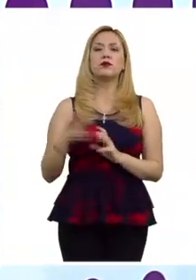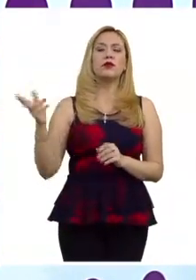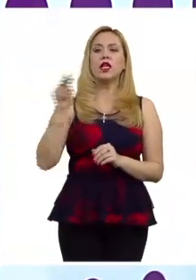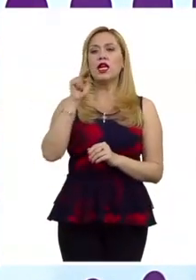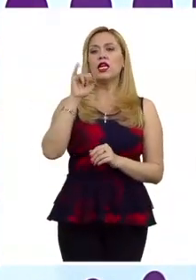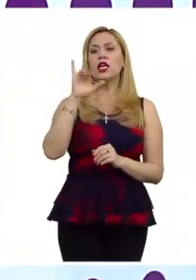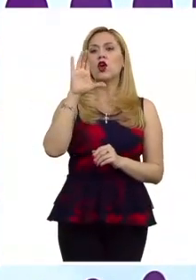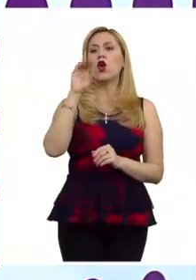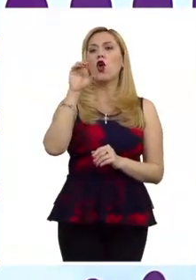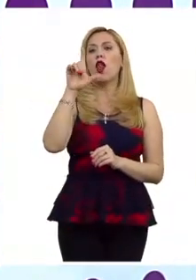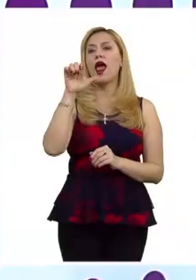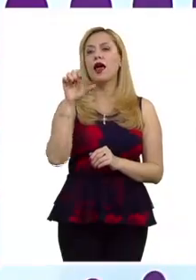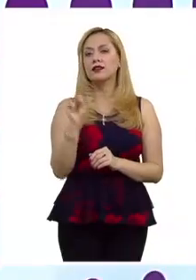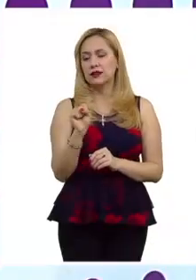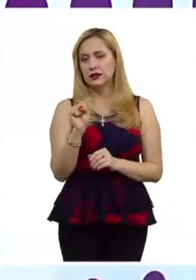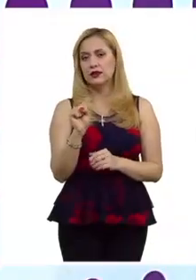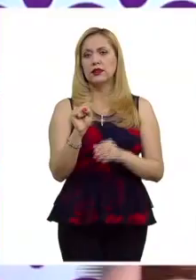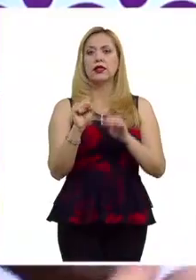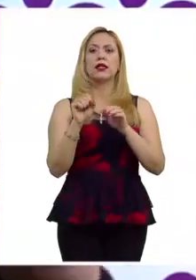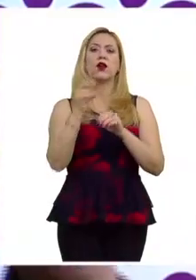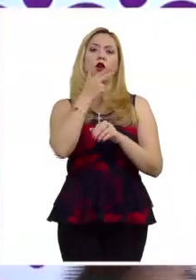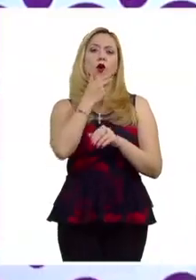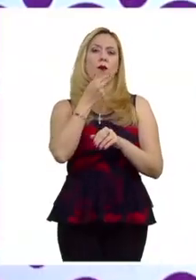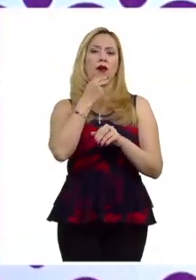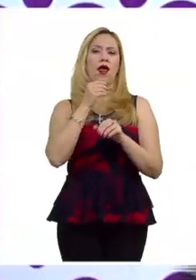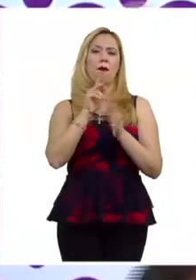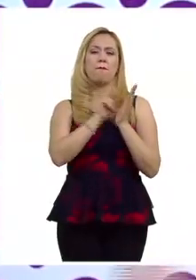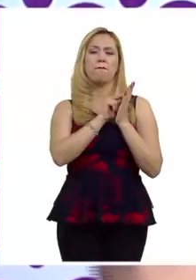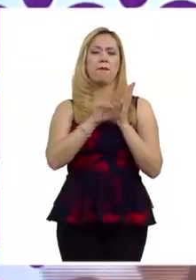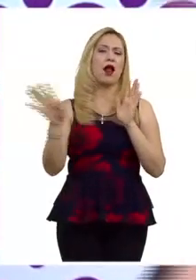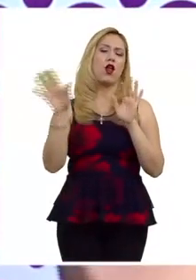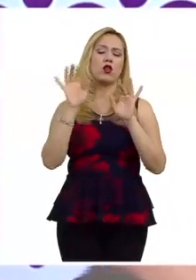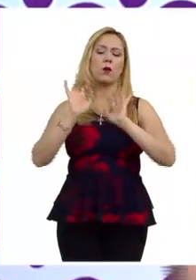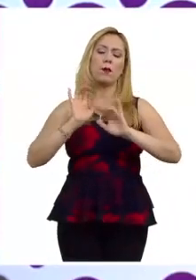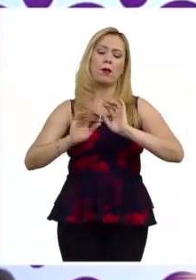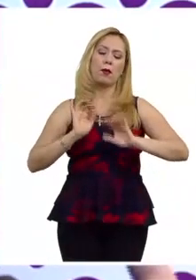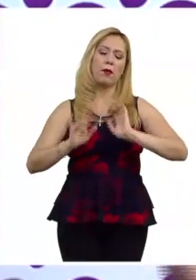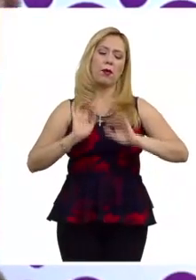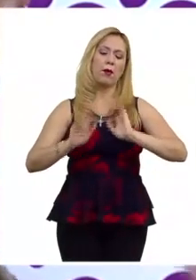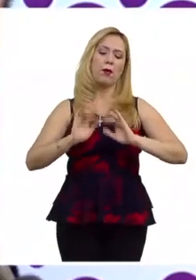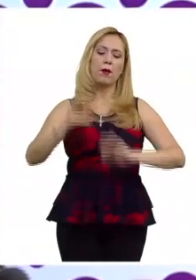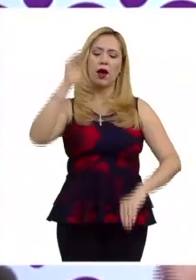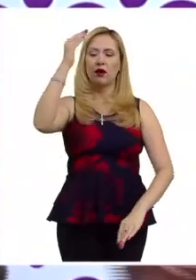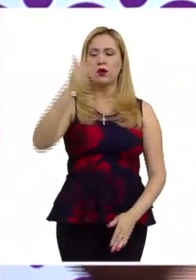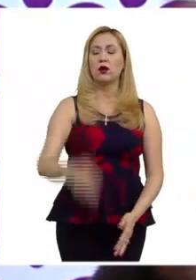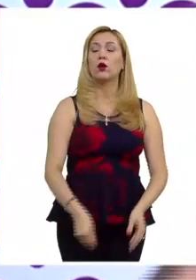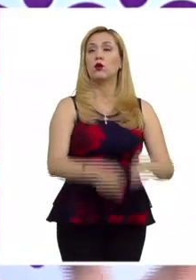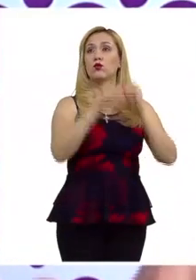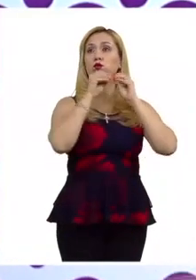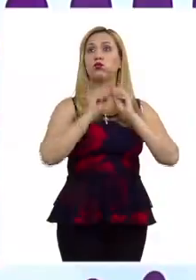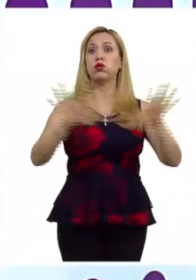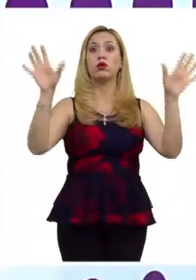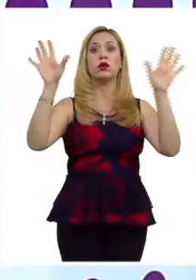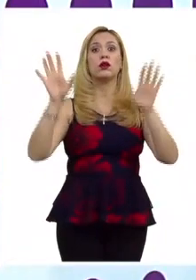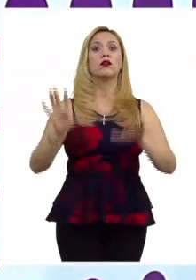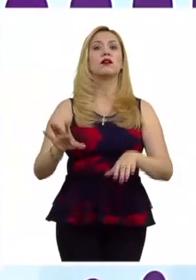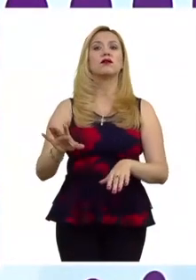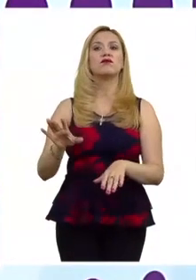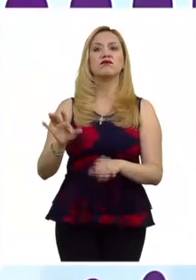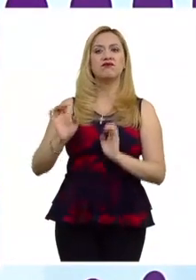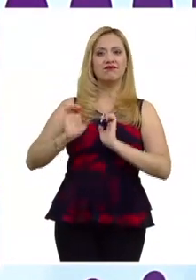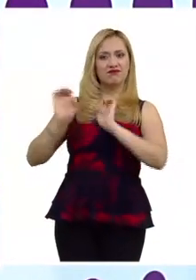Alvarado en una columna de Milenio en donde decía, hacía discurso medio homófobo, clasista,